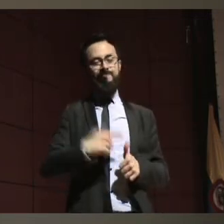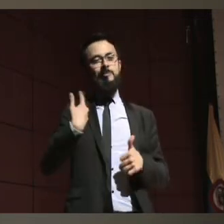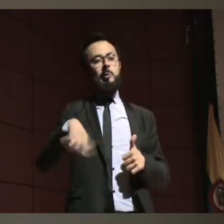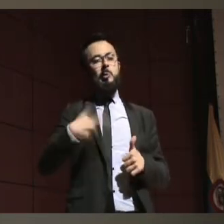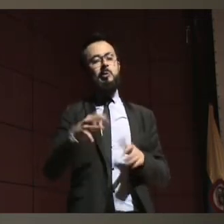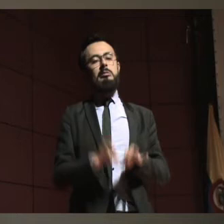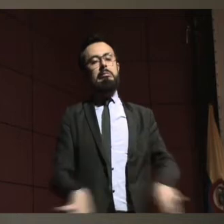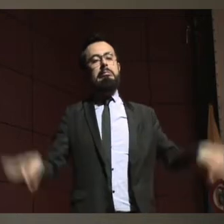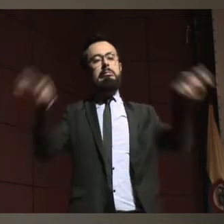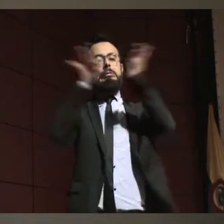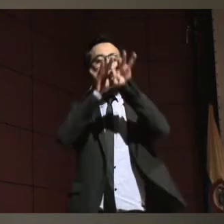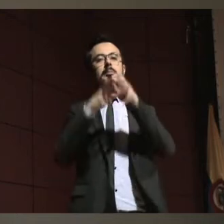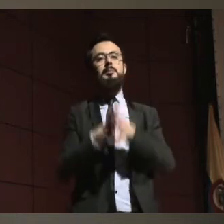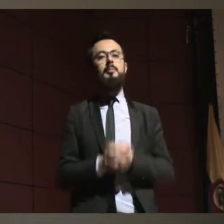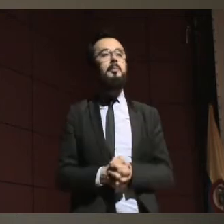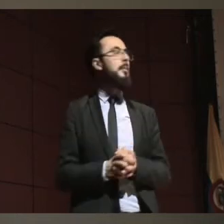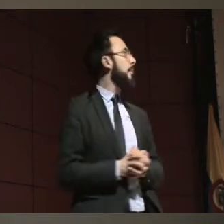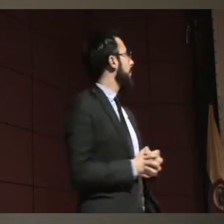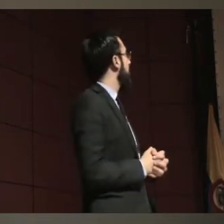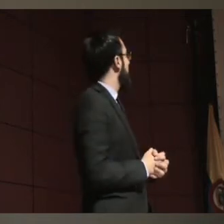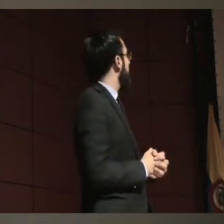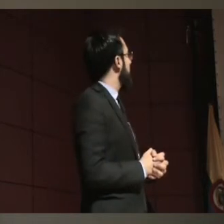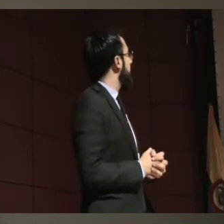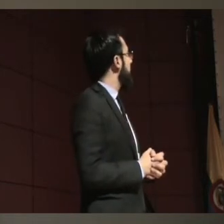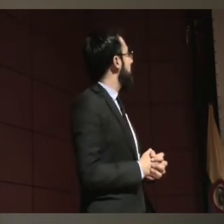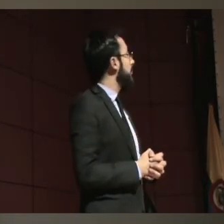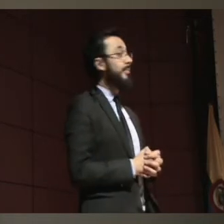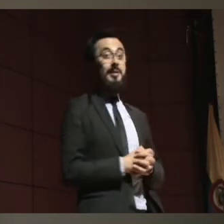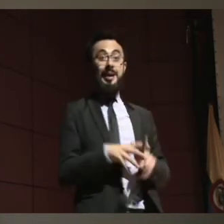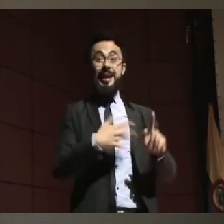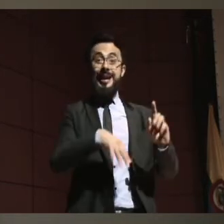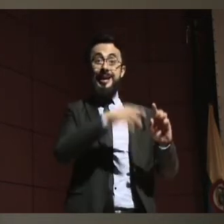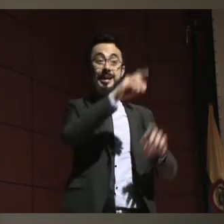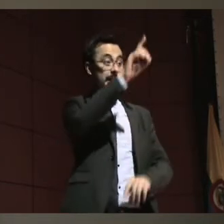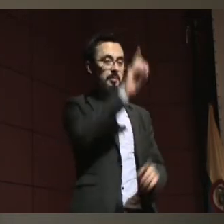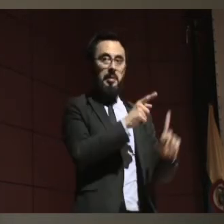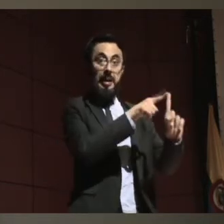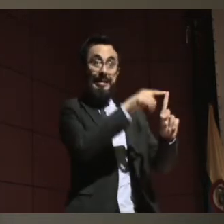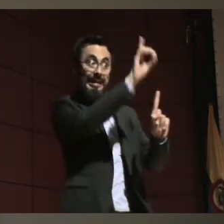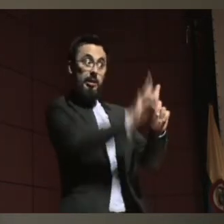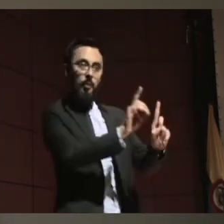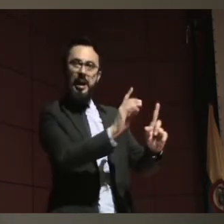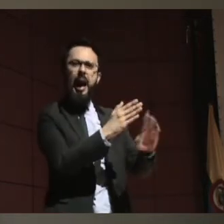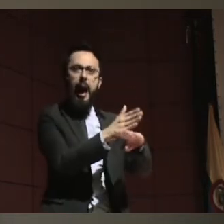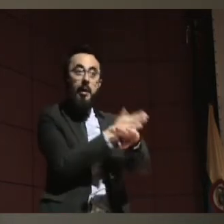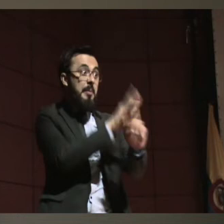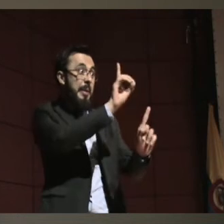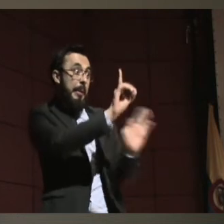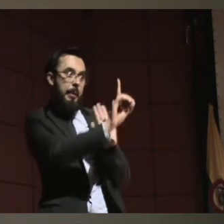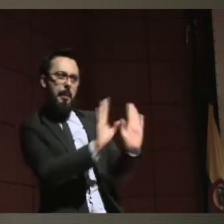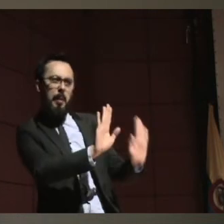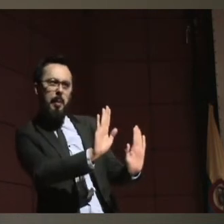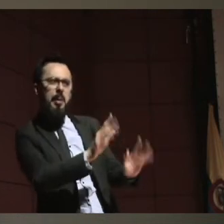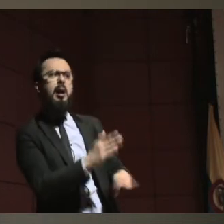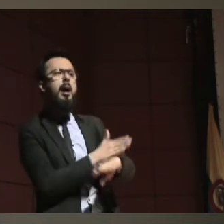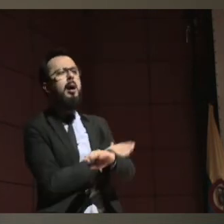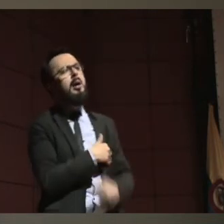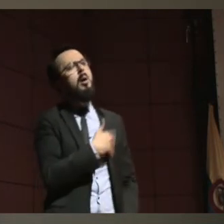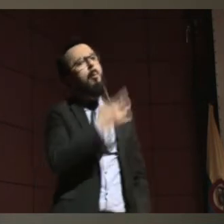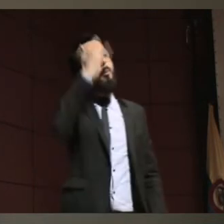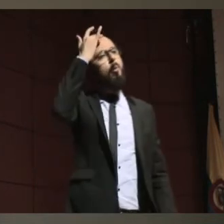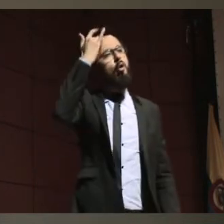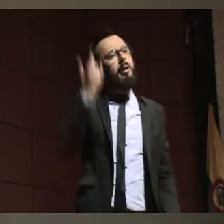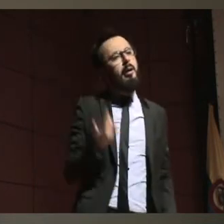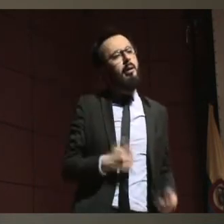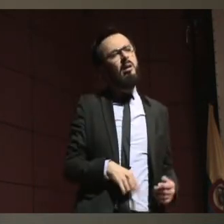Allí se hacen todo tipo de preguntas. Cuando se toma una decisión se pregunta el qué, el por qué, cómo, cuándo.